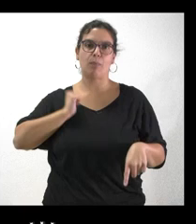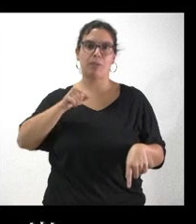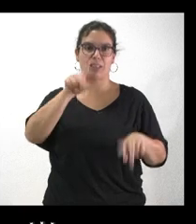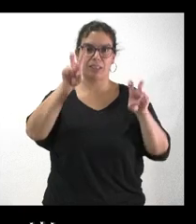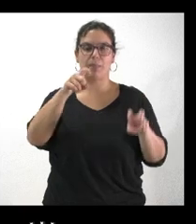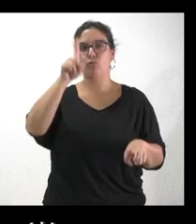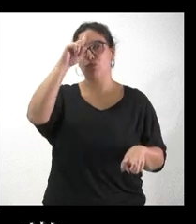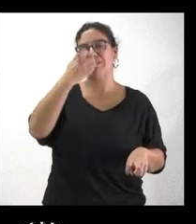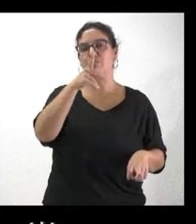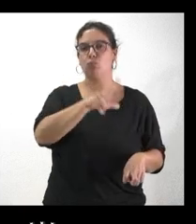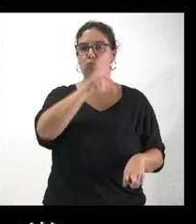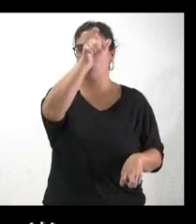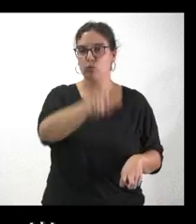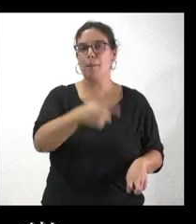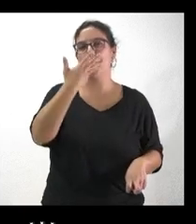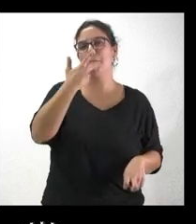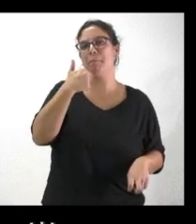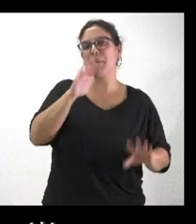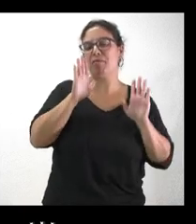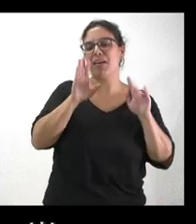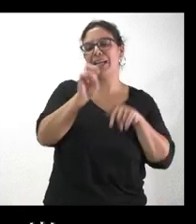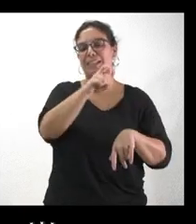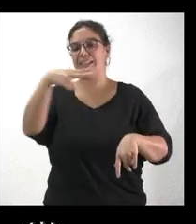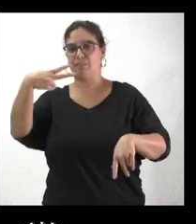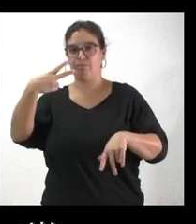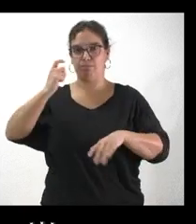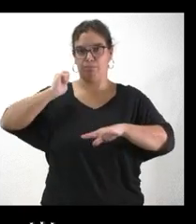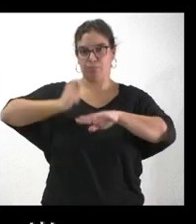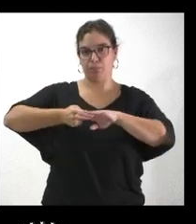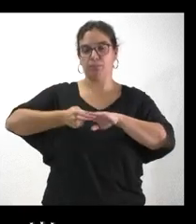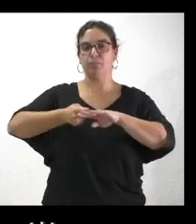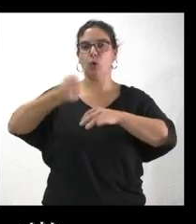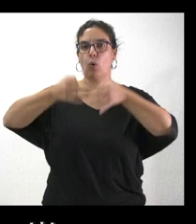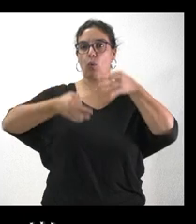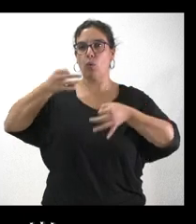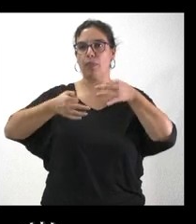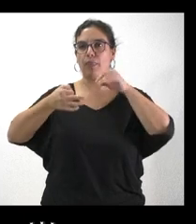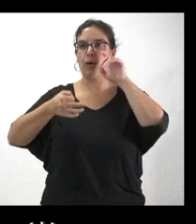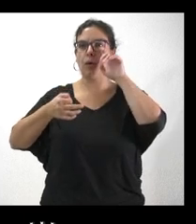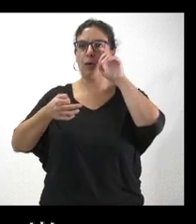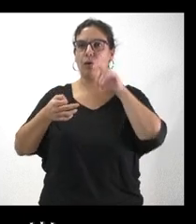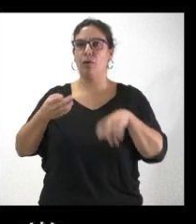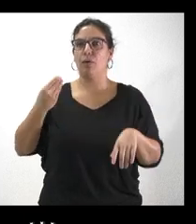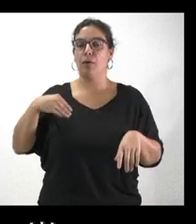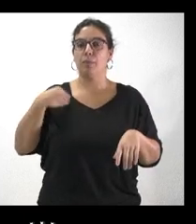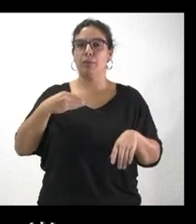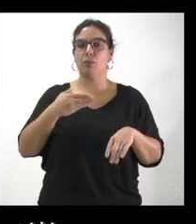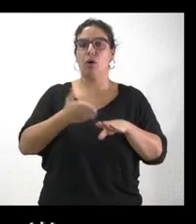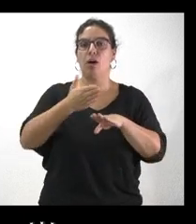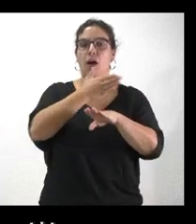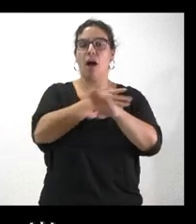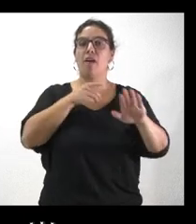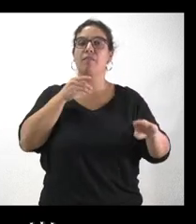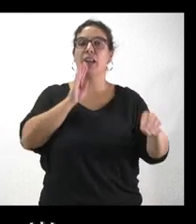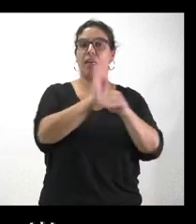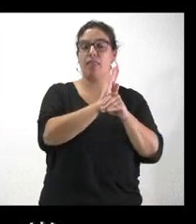preferiría que la resolución de la justicia se pareciera más a lo que había sido habitualmente la financiación